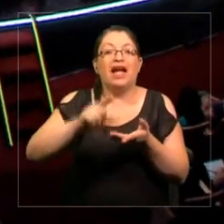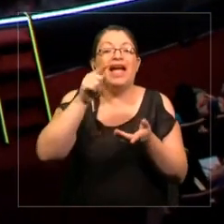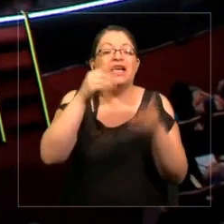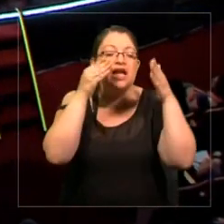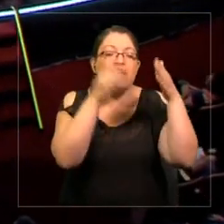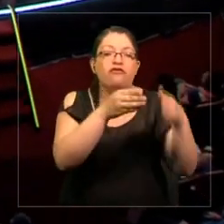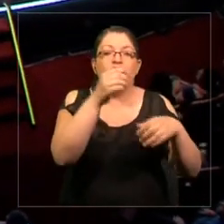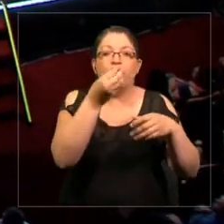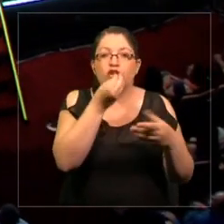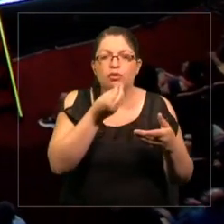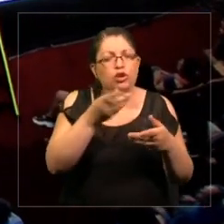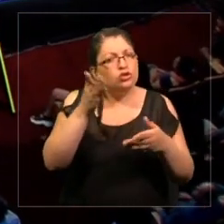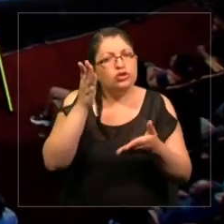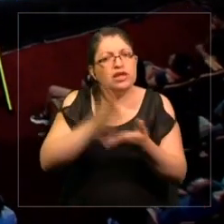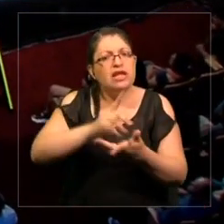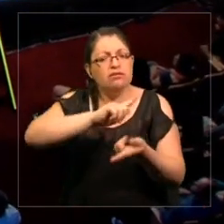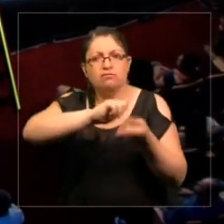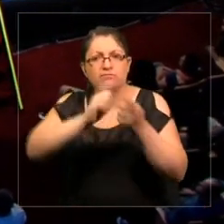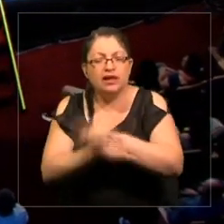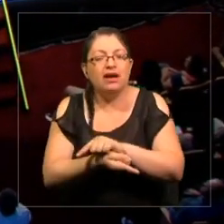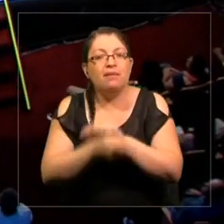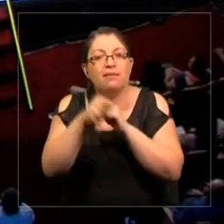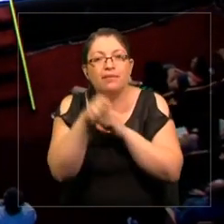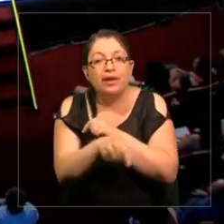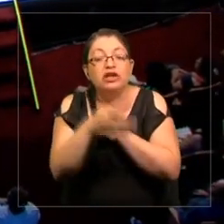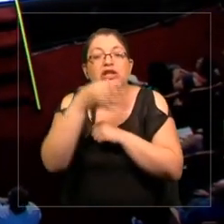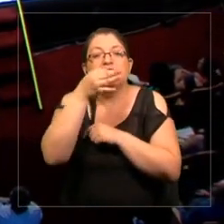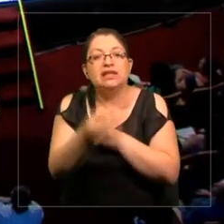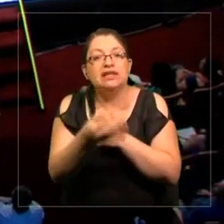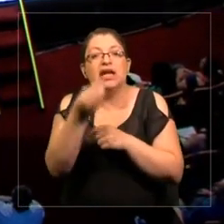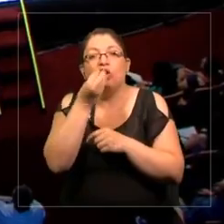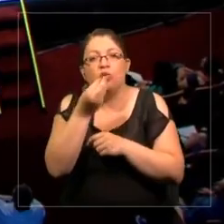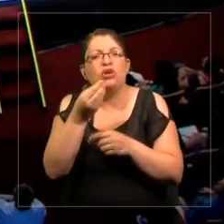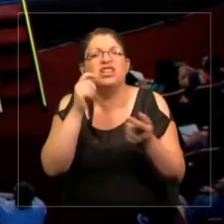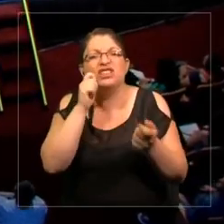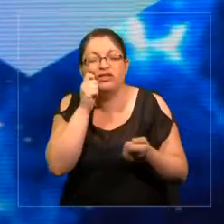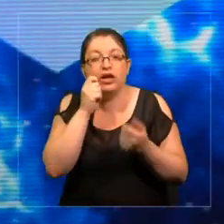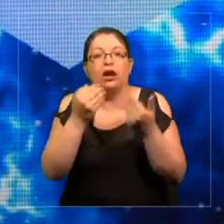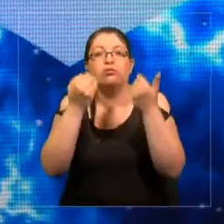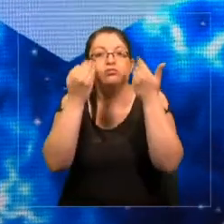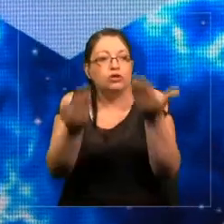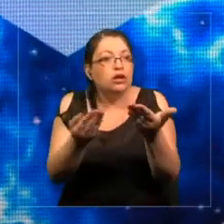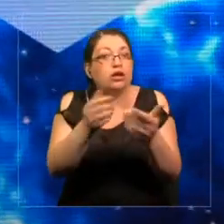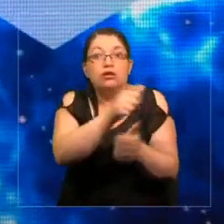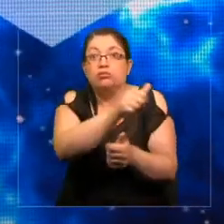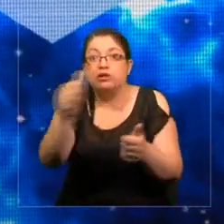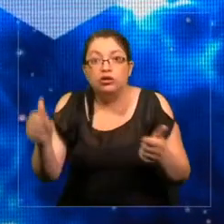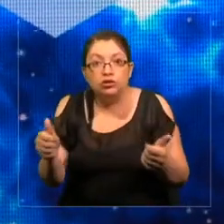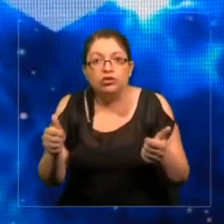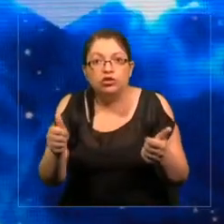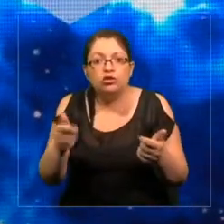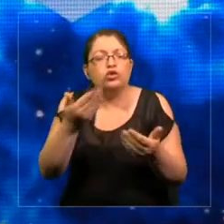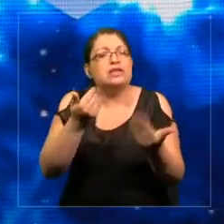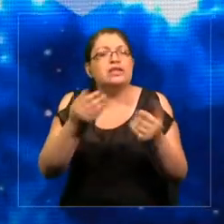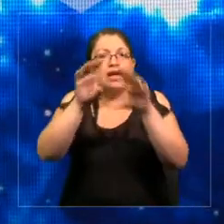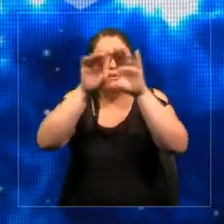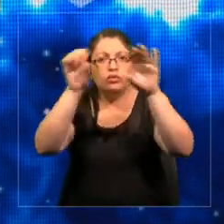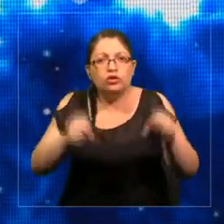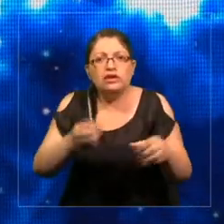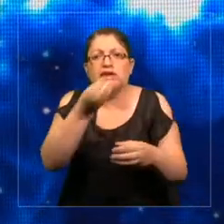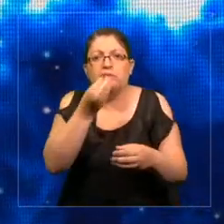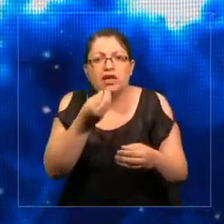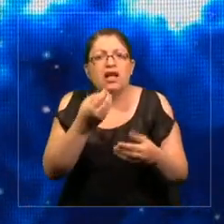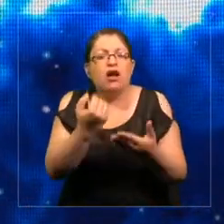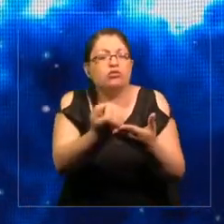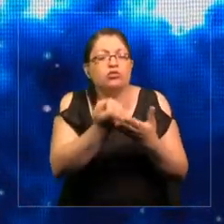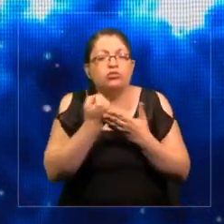alimentos. Tenemos que dar vuelta a esto y decir los alimentos son un bien común. Necesitamos nuestros sistemas alimentarios a que nos